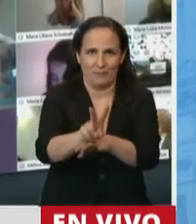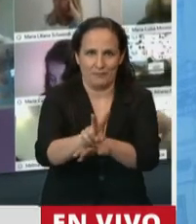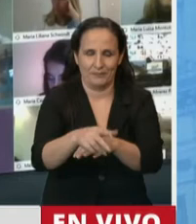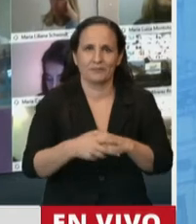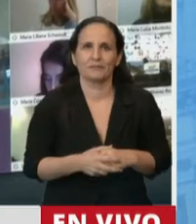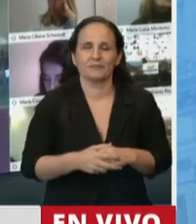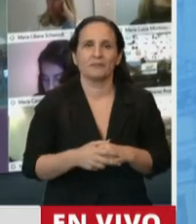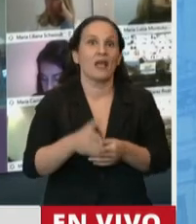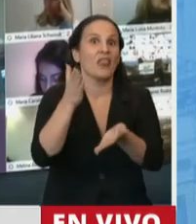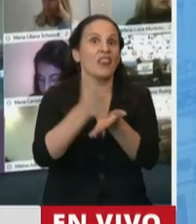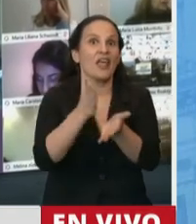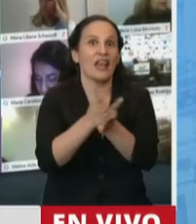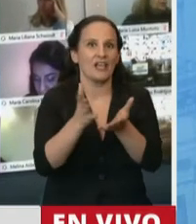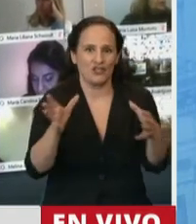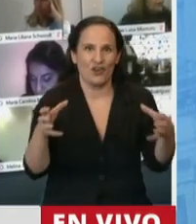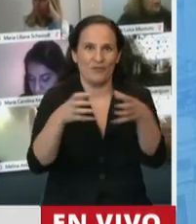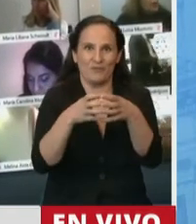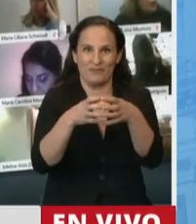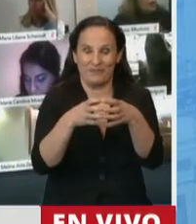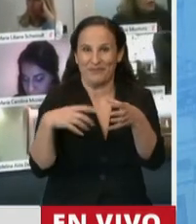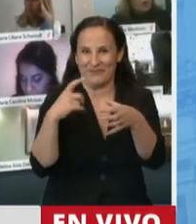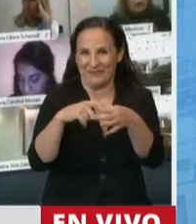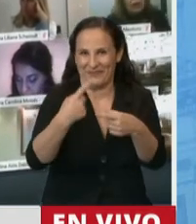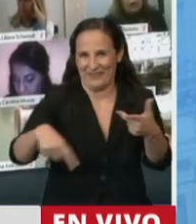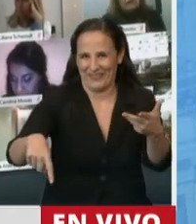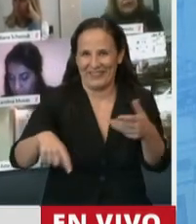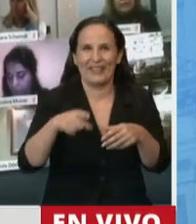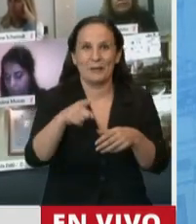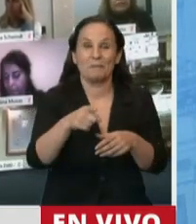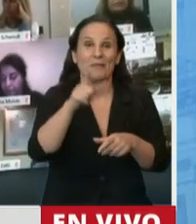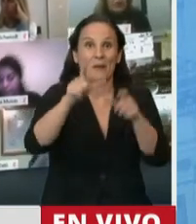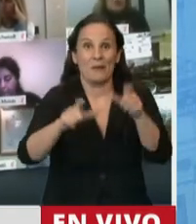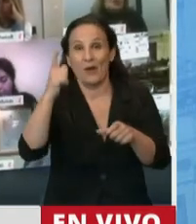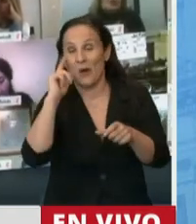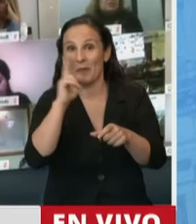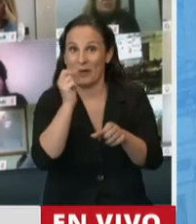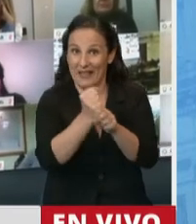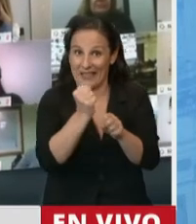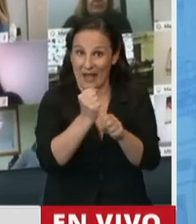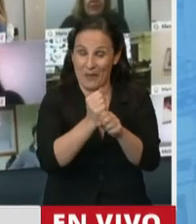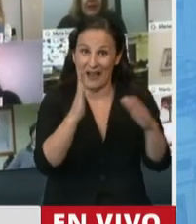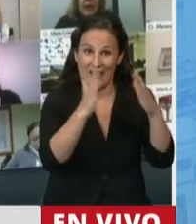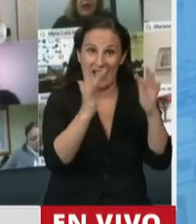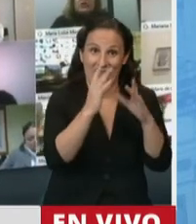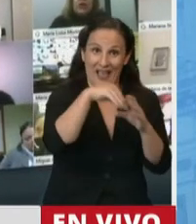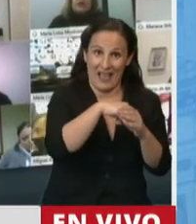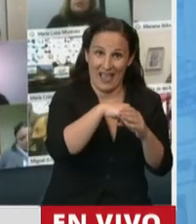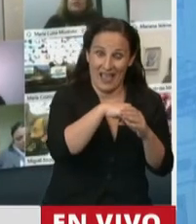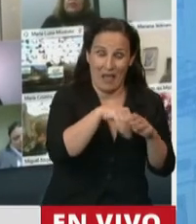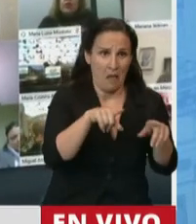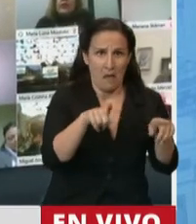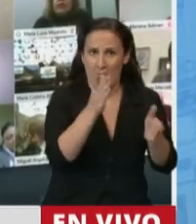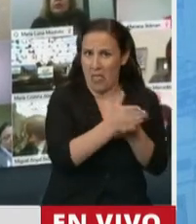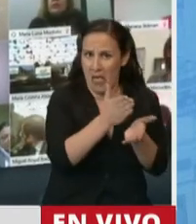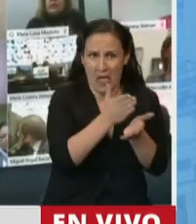colectivos, no dejando dudas que los trabajadores y trabajadoras que realicen esta modalidad no tendrán diferencias